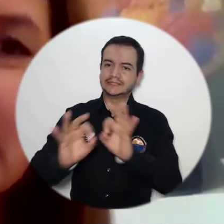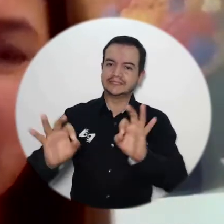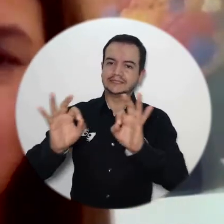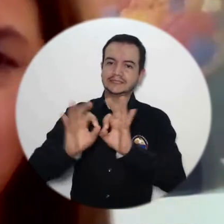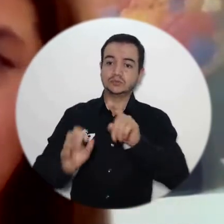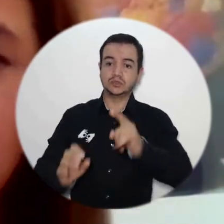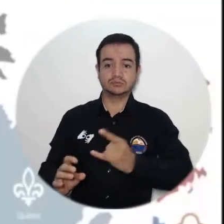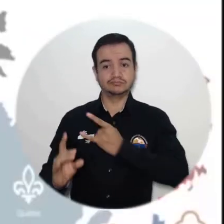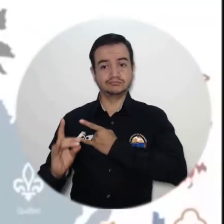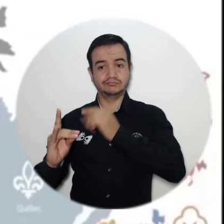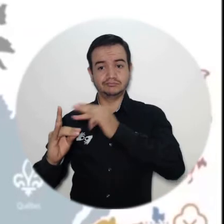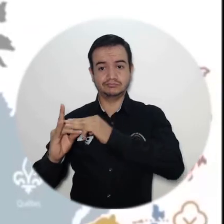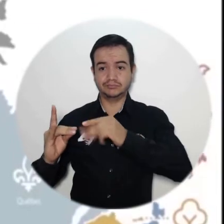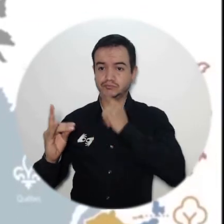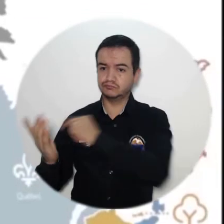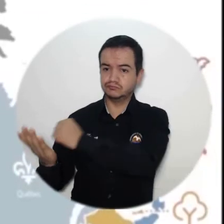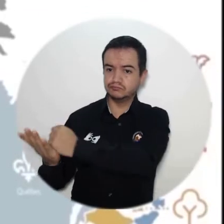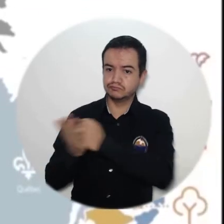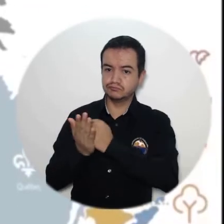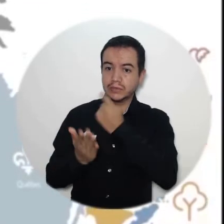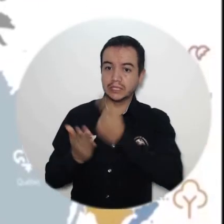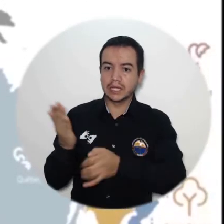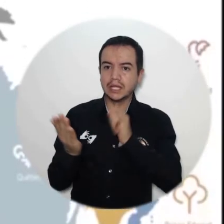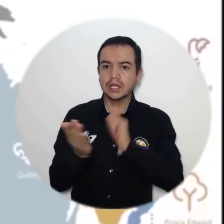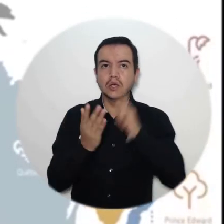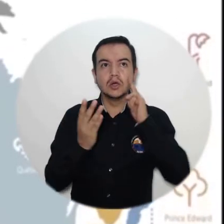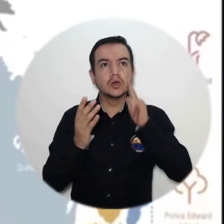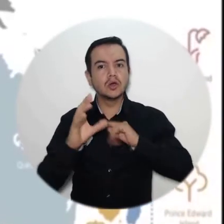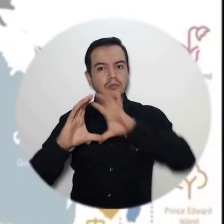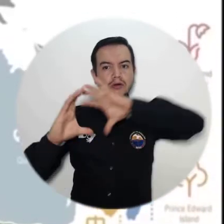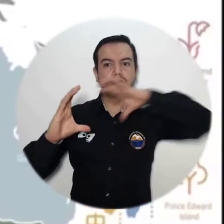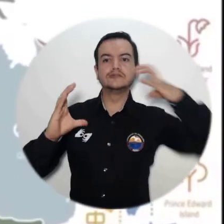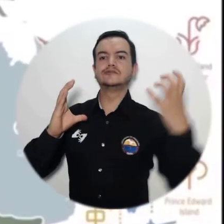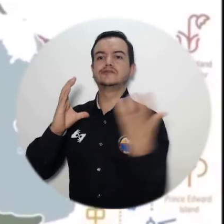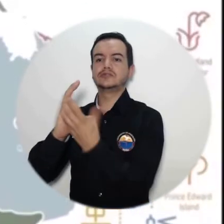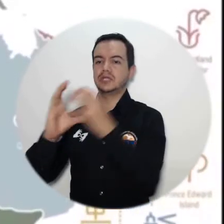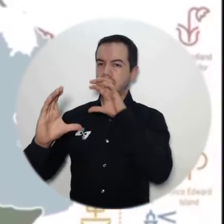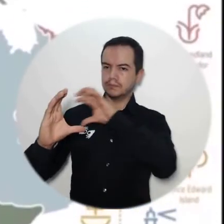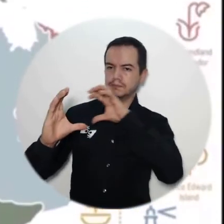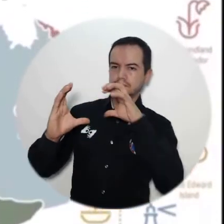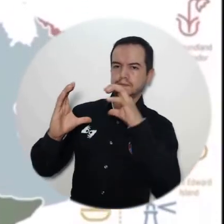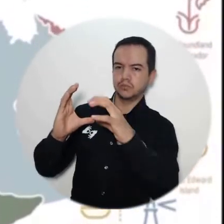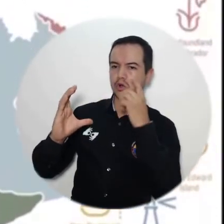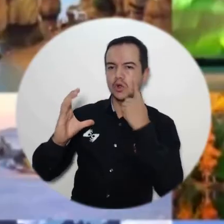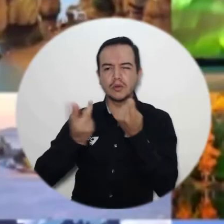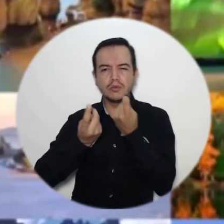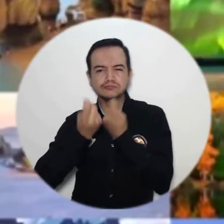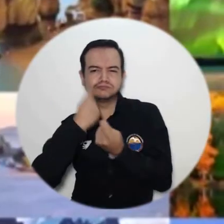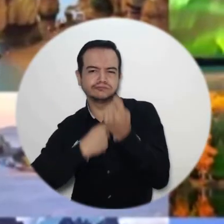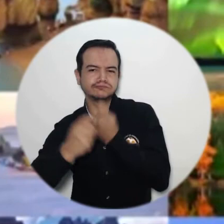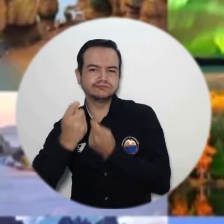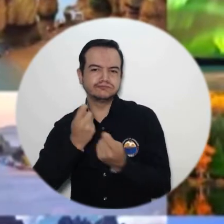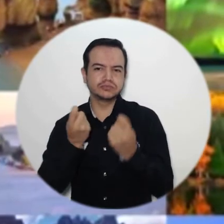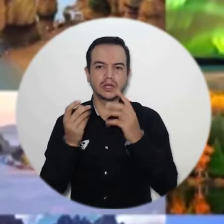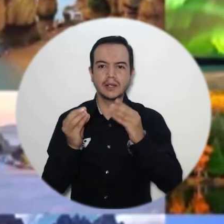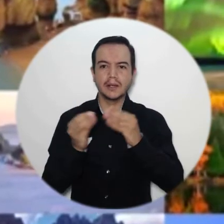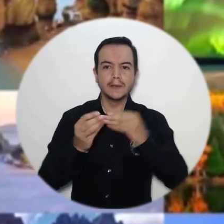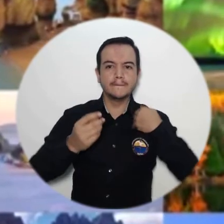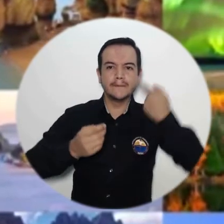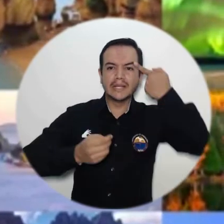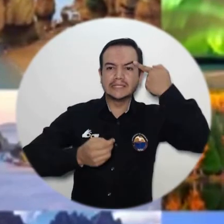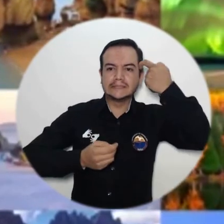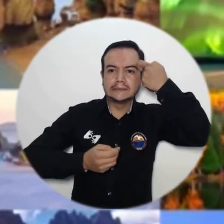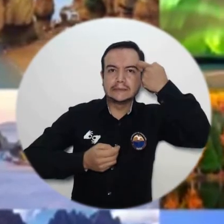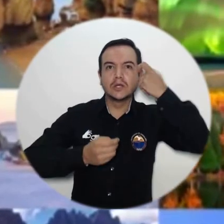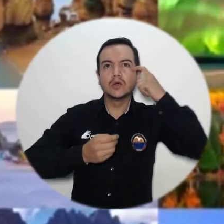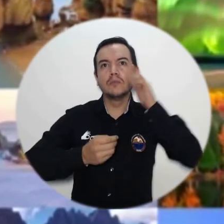análisis de la geopolítica. La importancia de la agenda internacional para el comercio mundial y para los grandes retos que tiene la